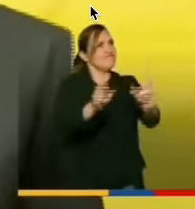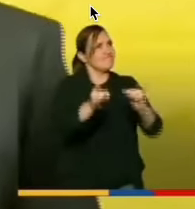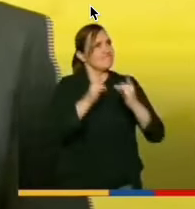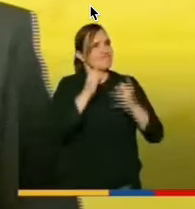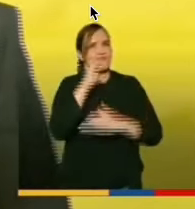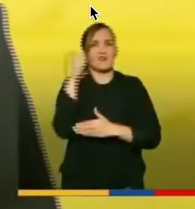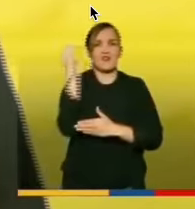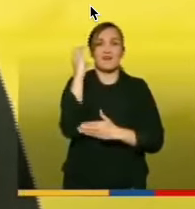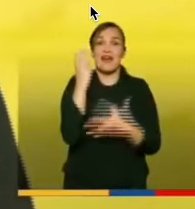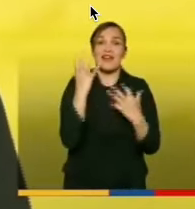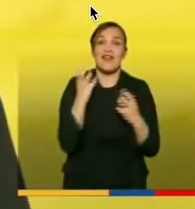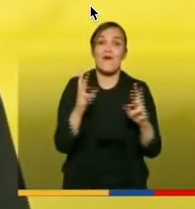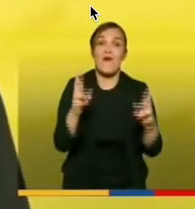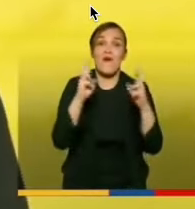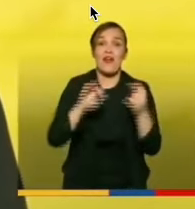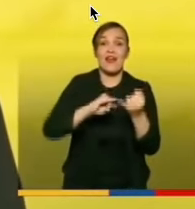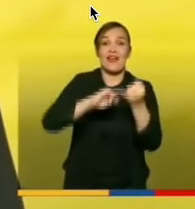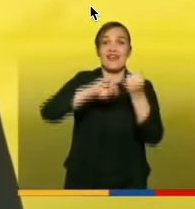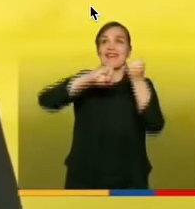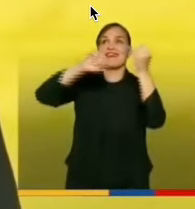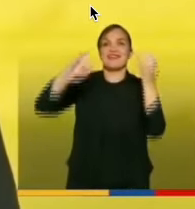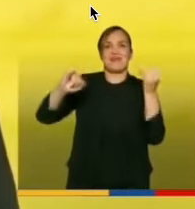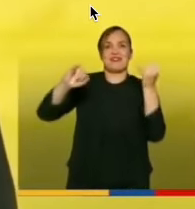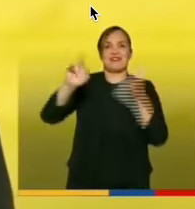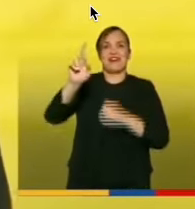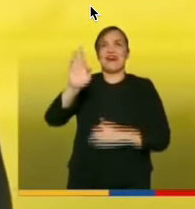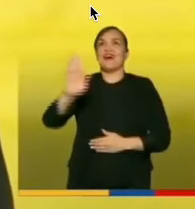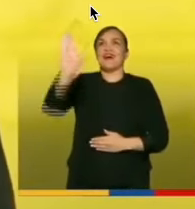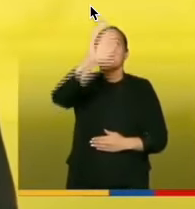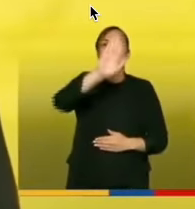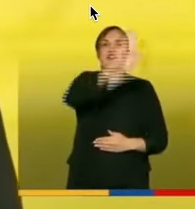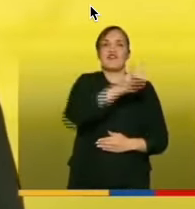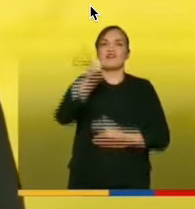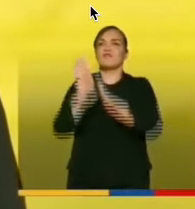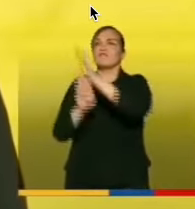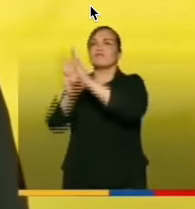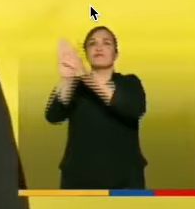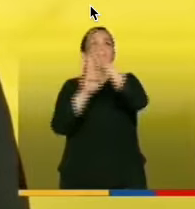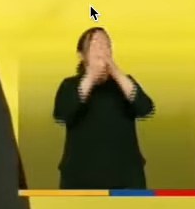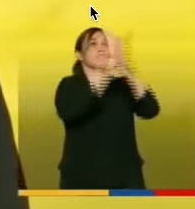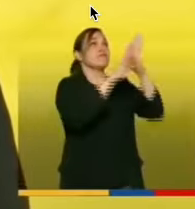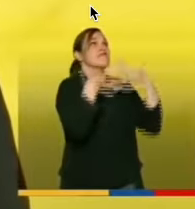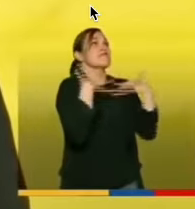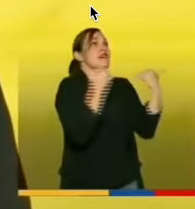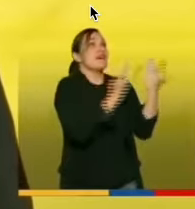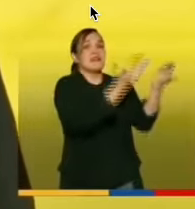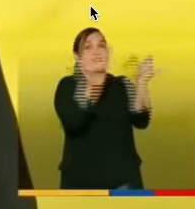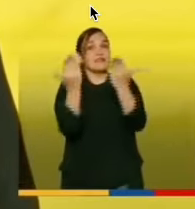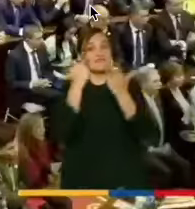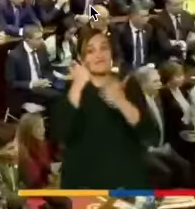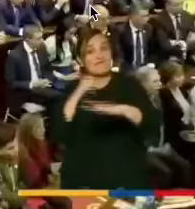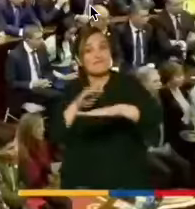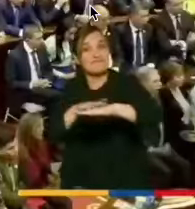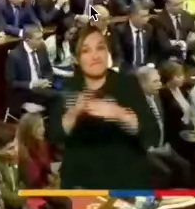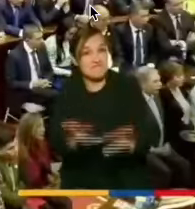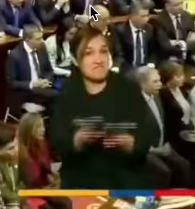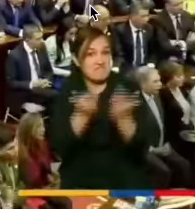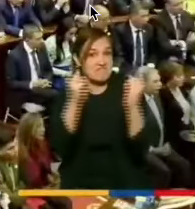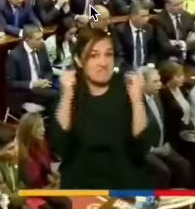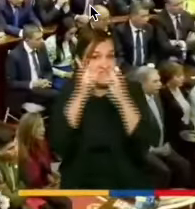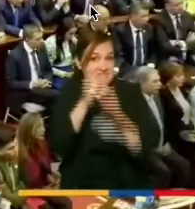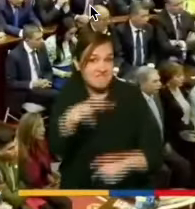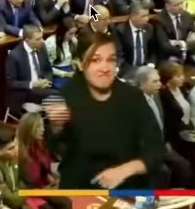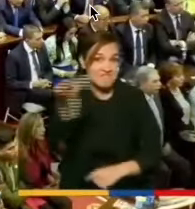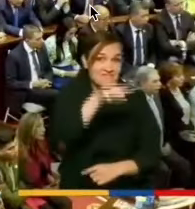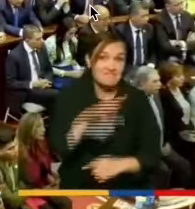tuvieran nuestras regiones para su desarrollo y su felicidad es un llamamiento que dejamos de manera